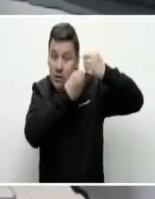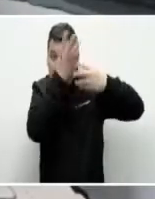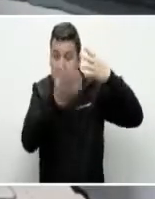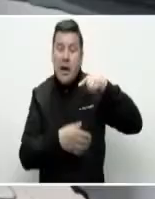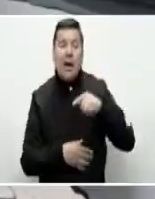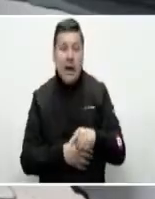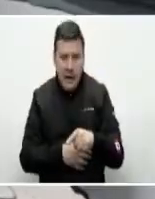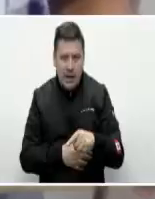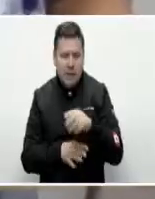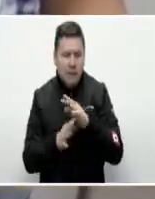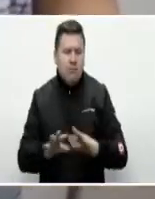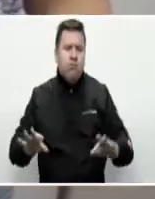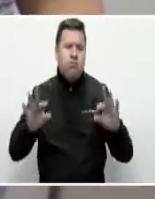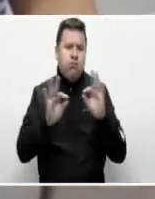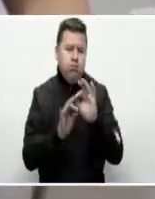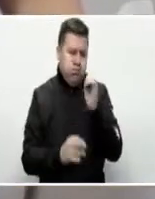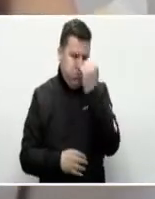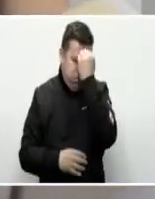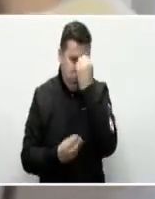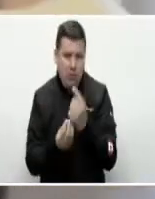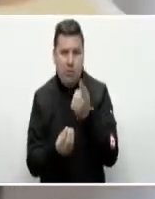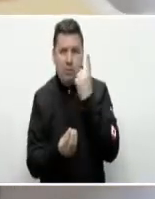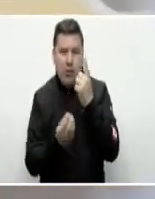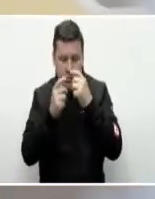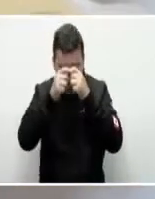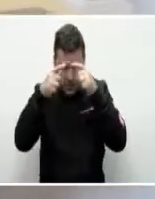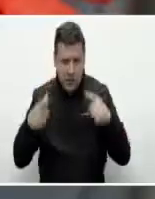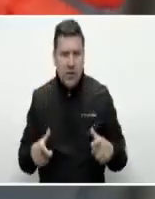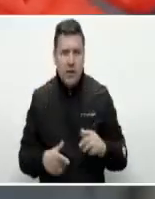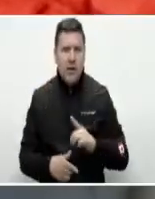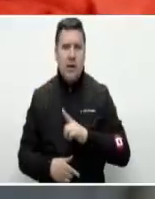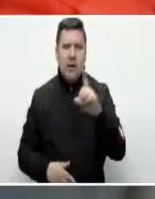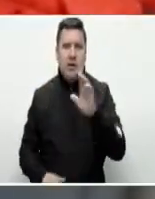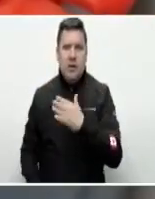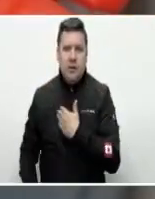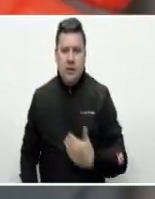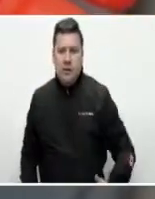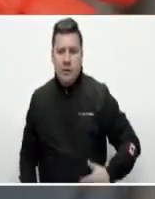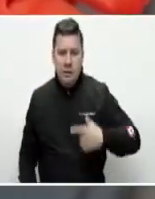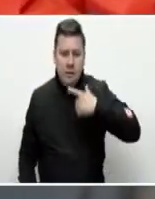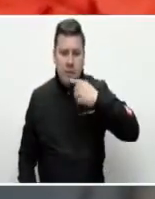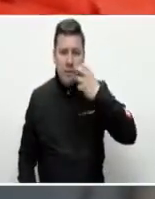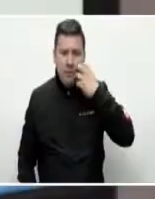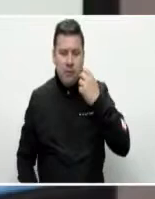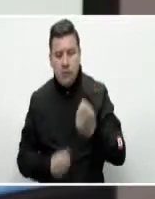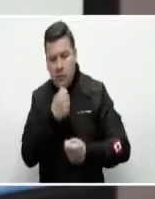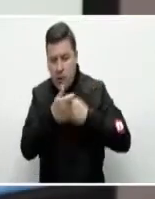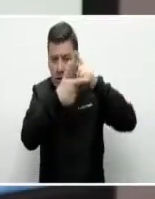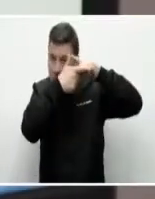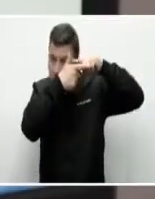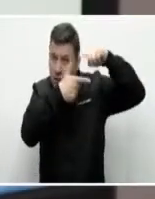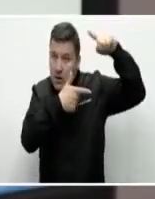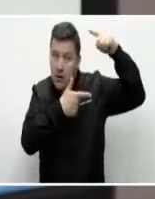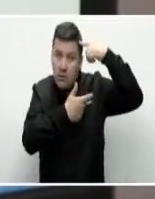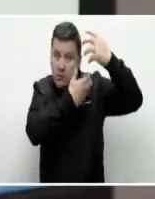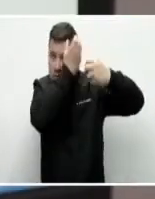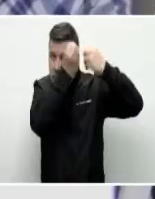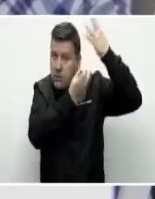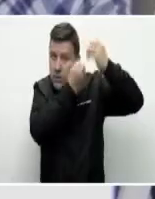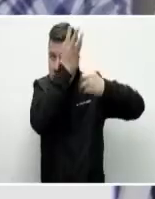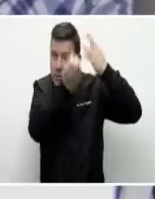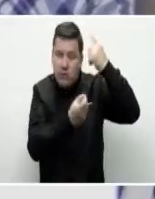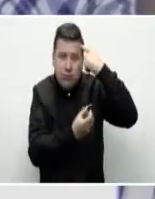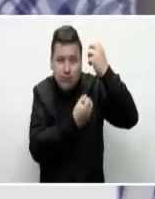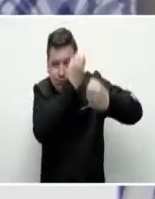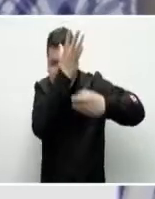es tal vez la principal política pública liderada por el presidente Iván Duque. Economía naranja es un concepto